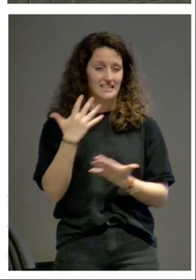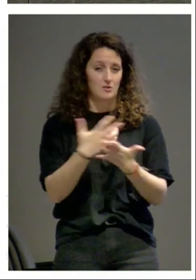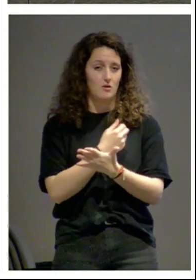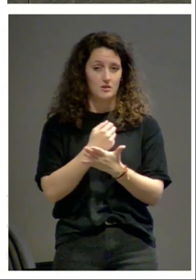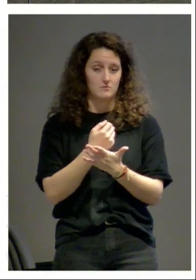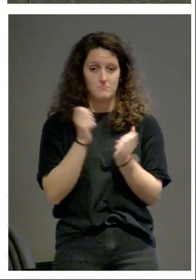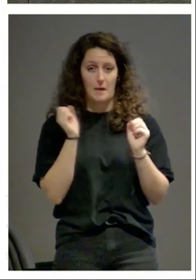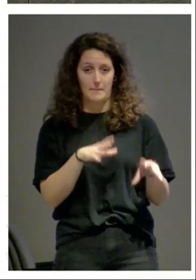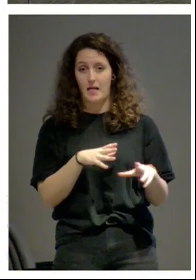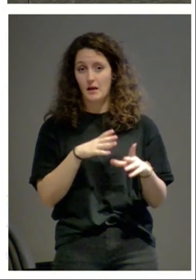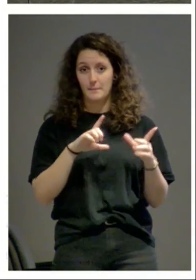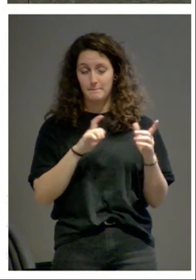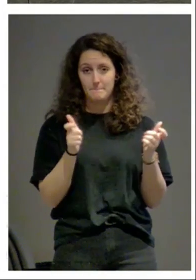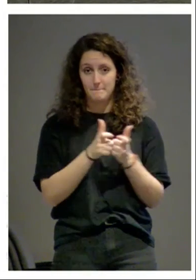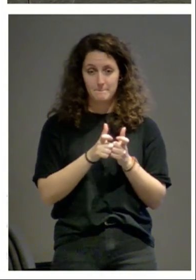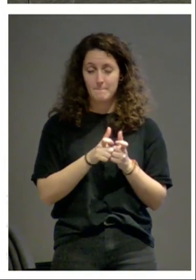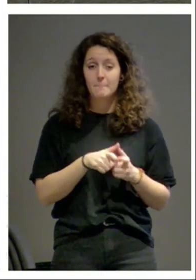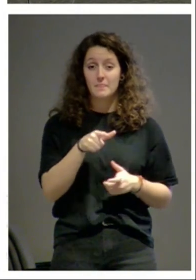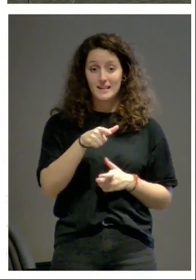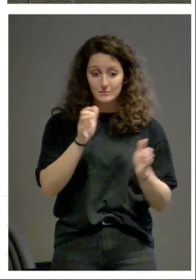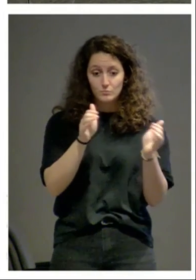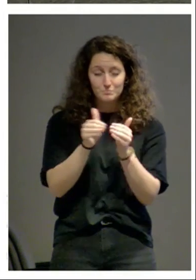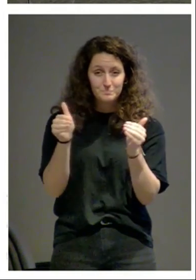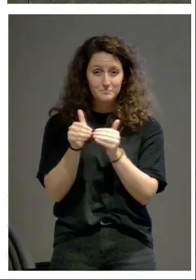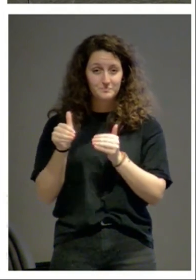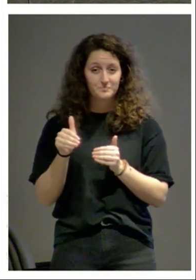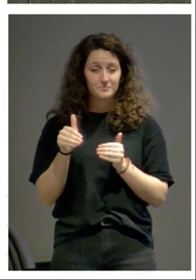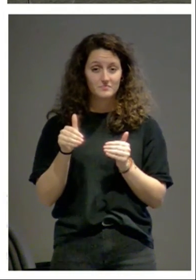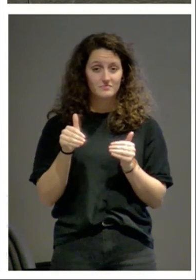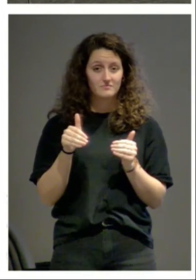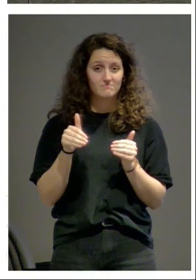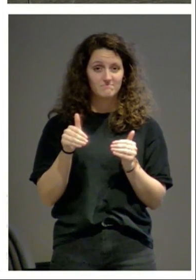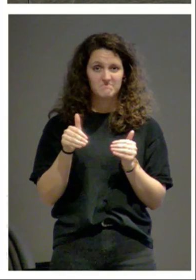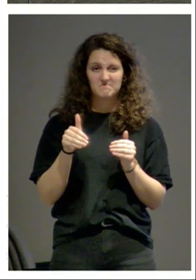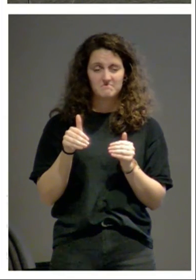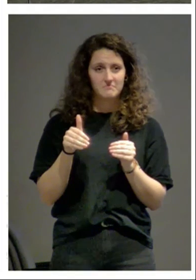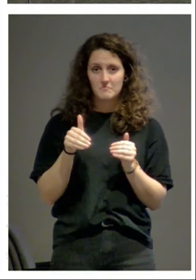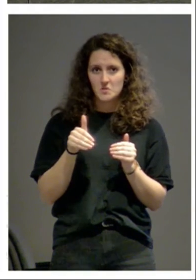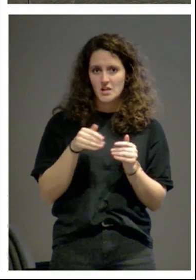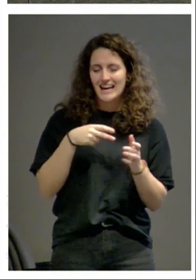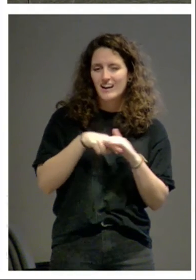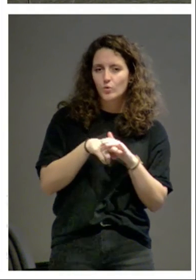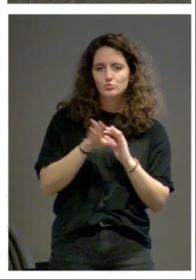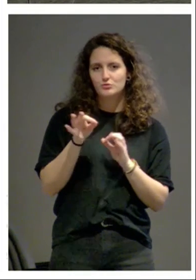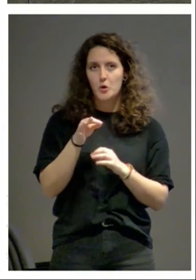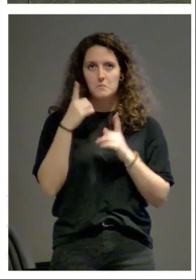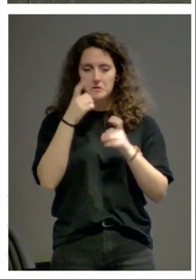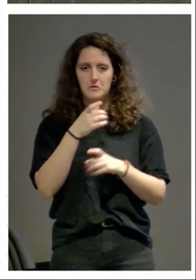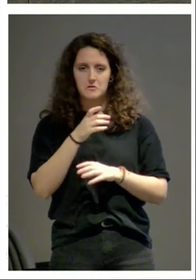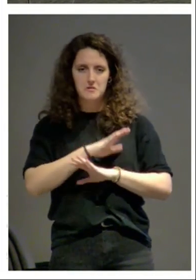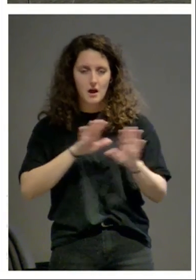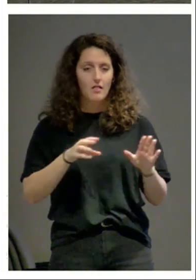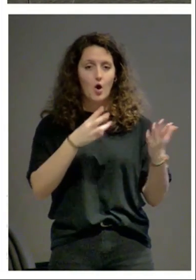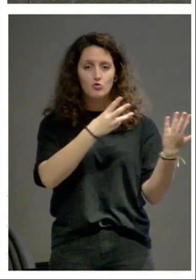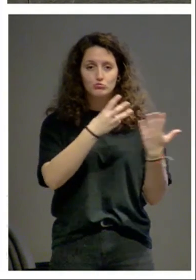esas poblaciones tan pequeñas no han tenido ni medios ni intención a lo largo de 800